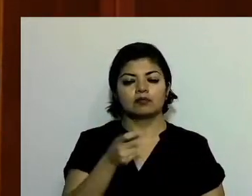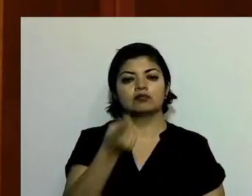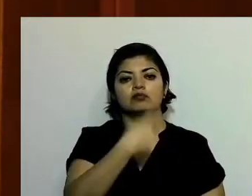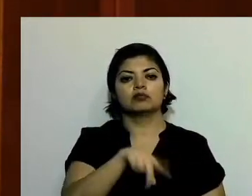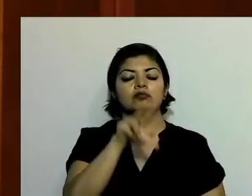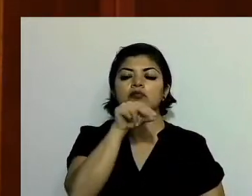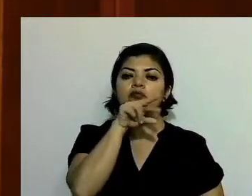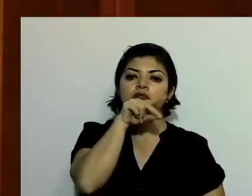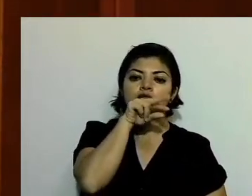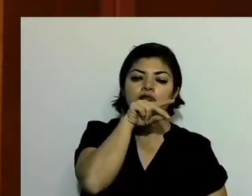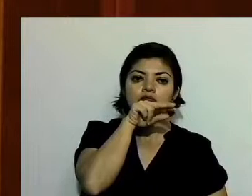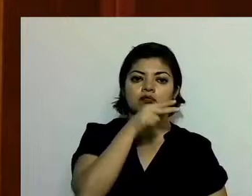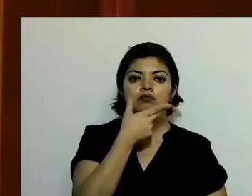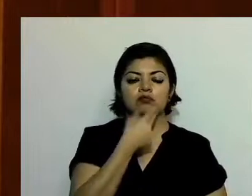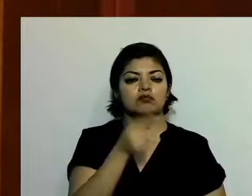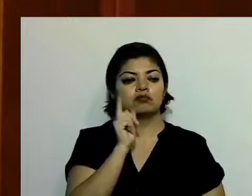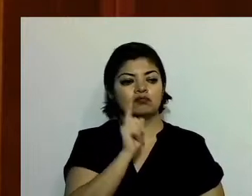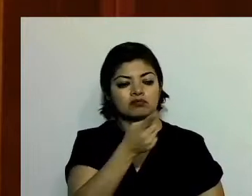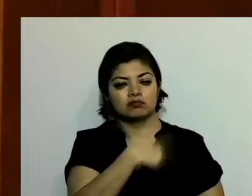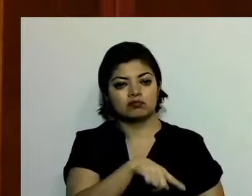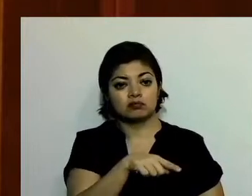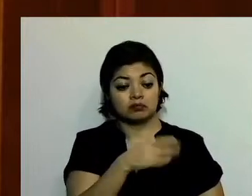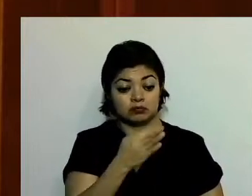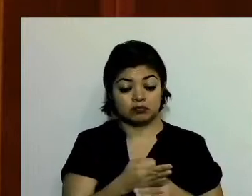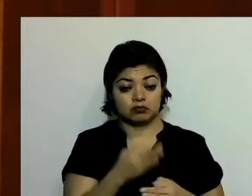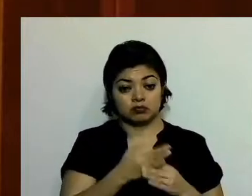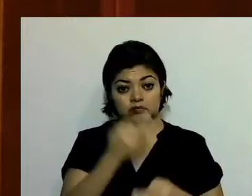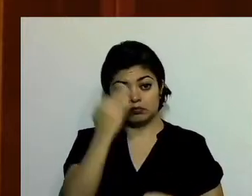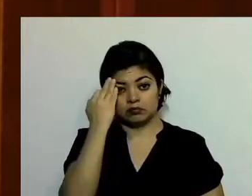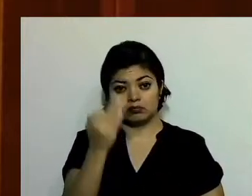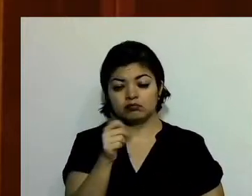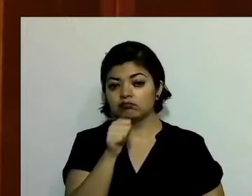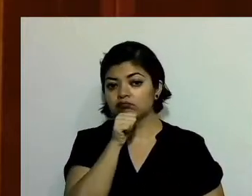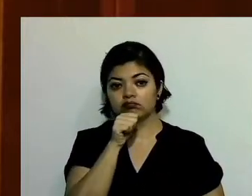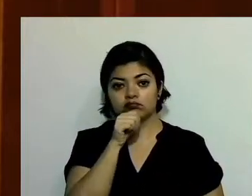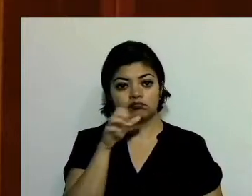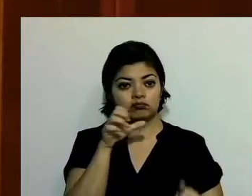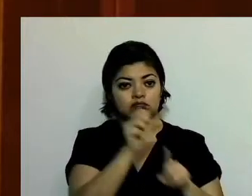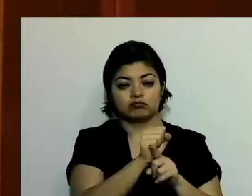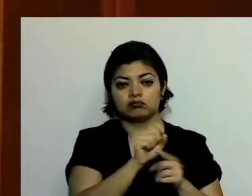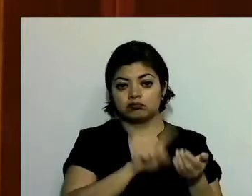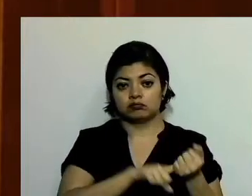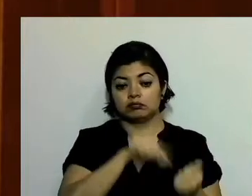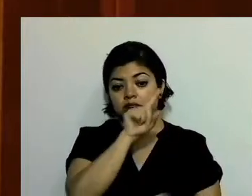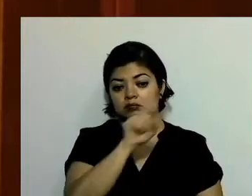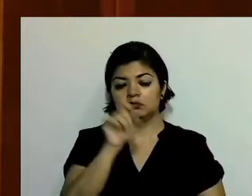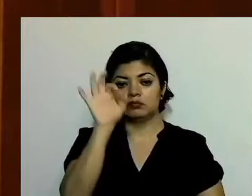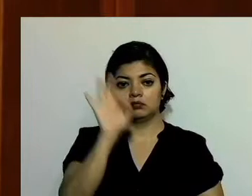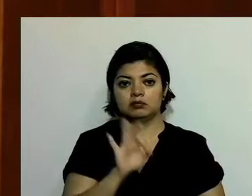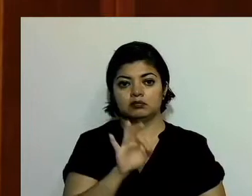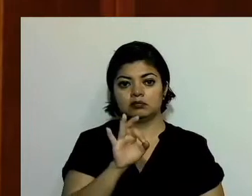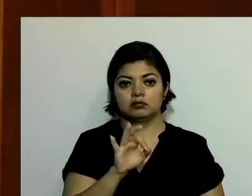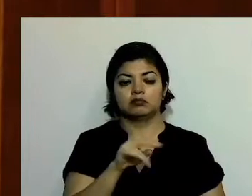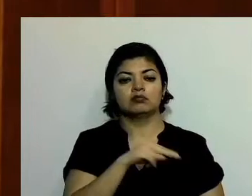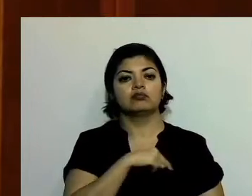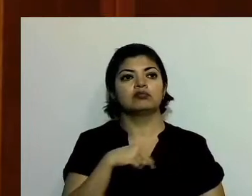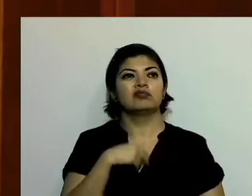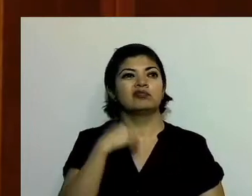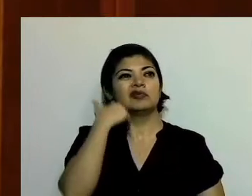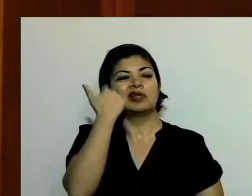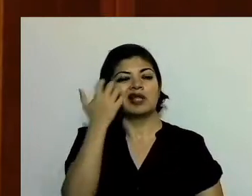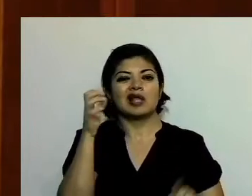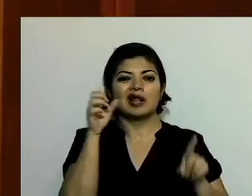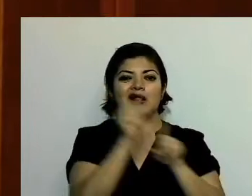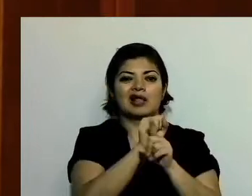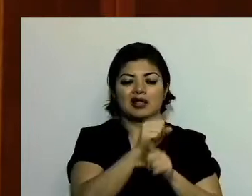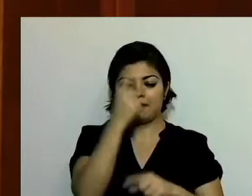compañeras y compañeros, si en esta legislatura no alcanzamos a cubrir al 100% nuestra expectativa de la agenda